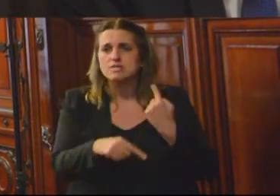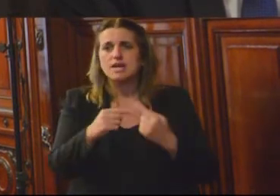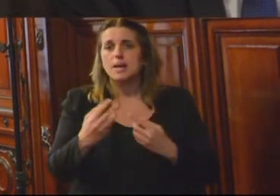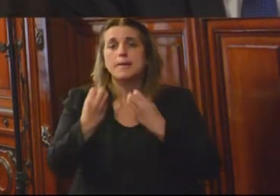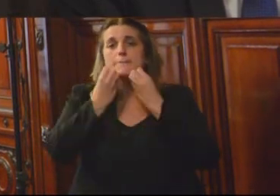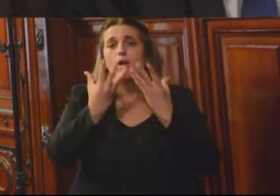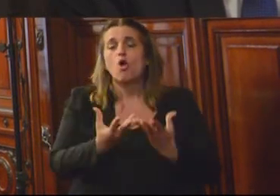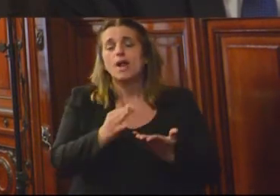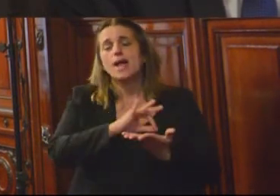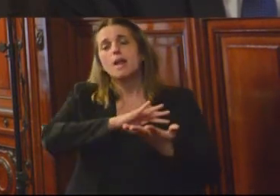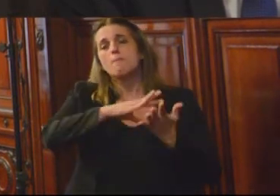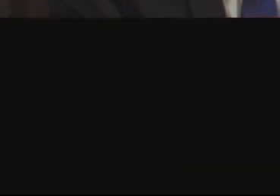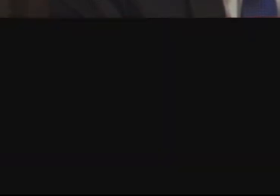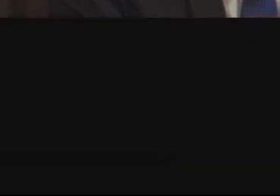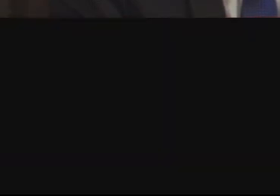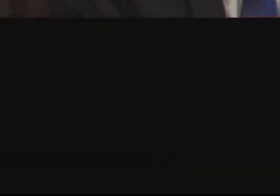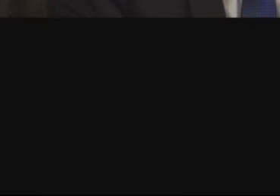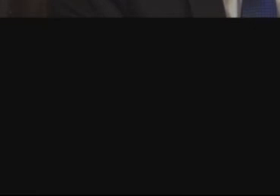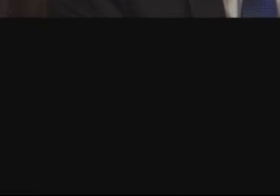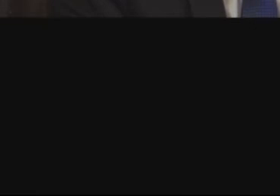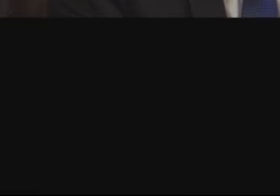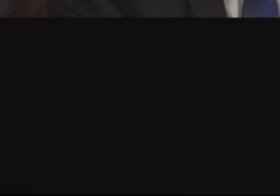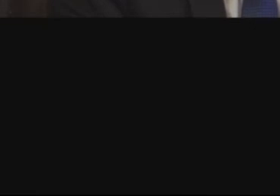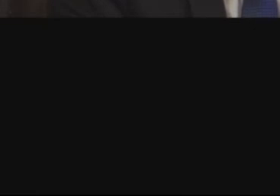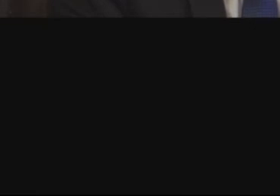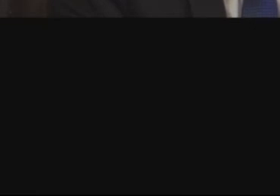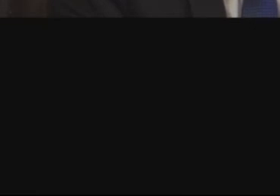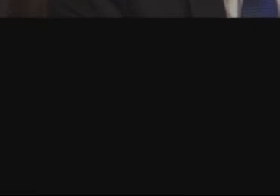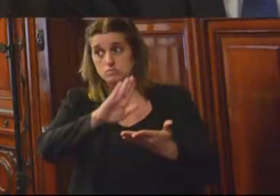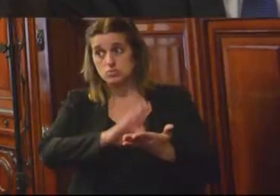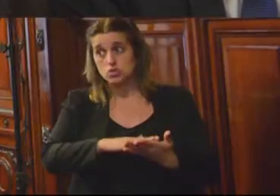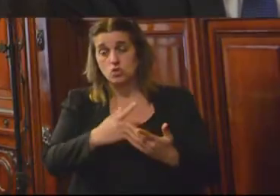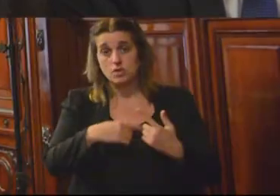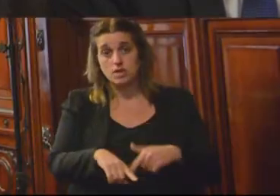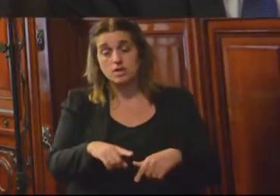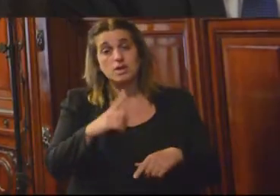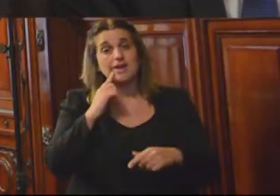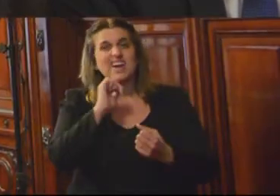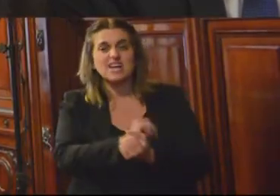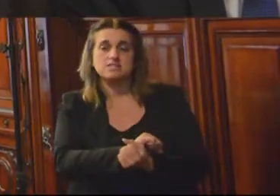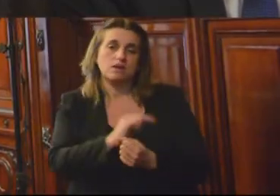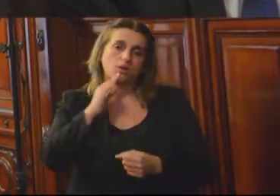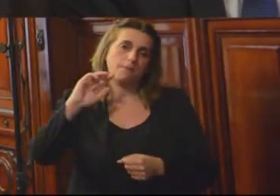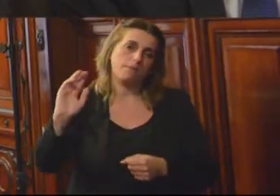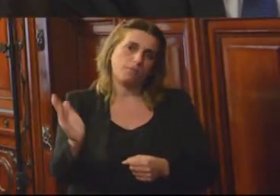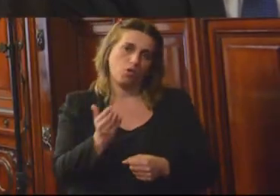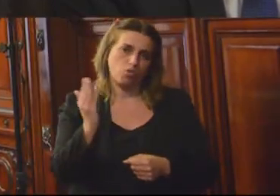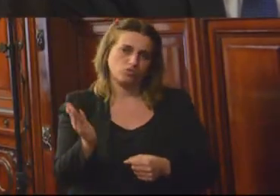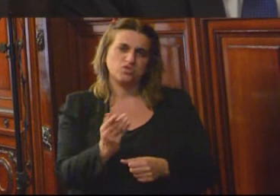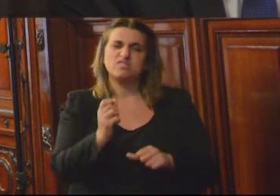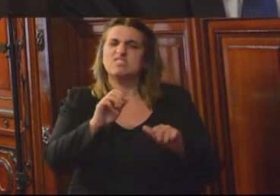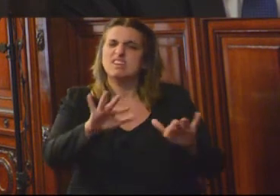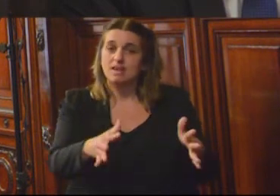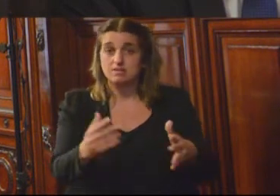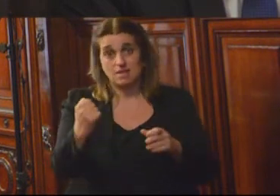de gestión. En ese sentido, en Perú, a través de la política implementada y denominada cárceles productivas, se ha logrado que el producto del